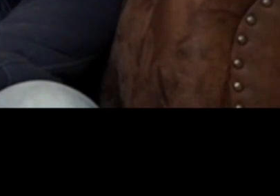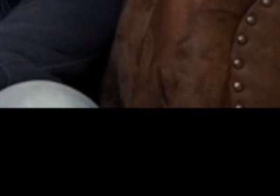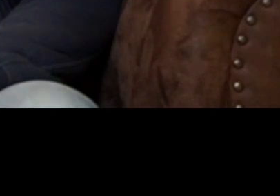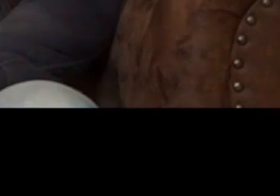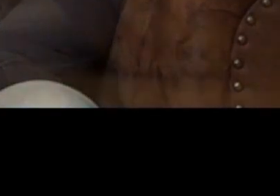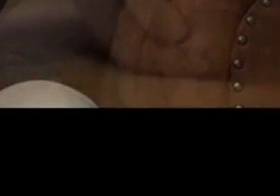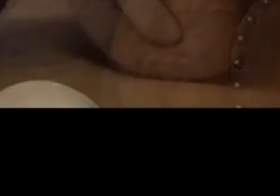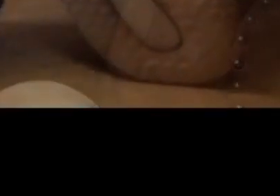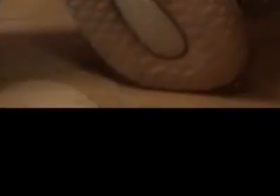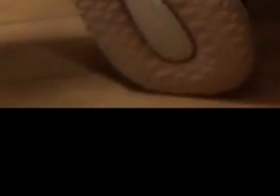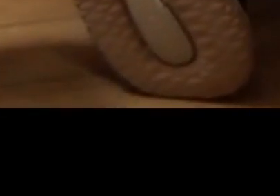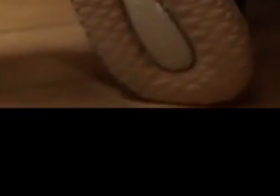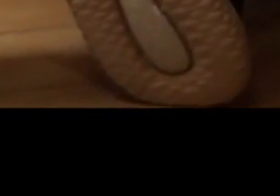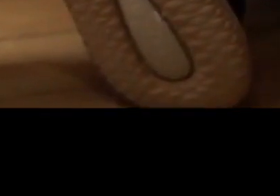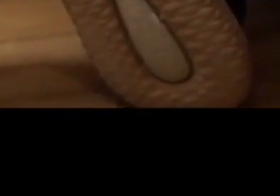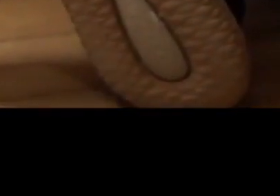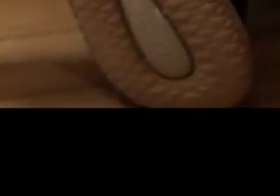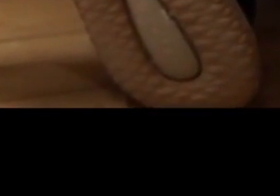sin poder hacer bien tu trabajo.